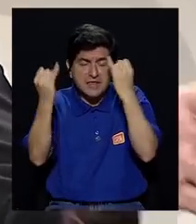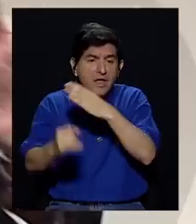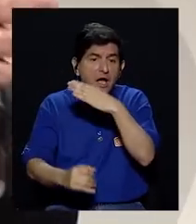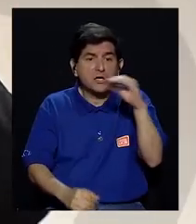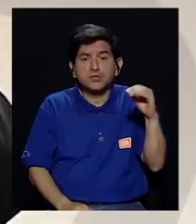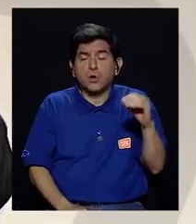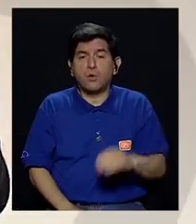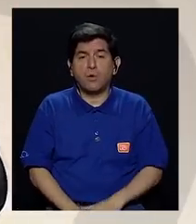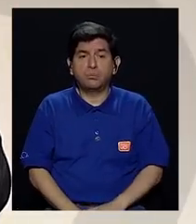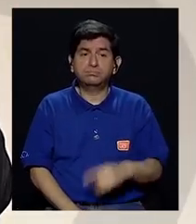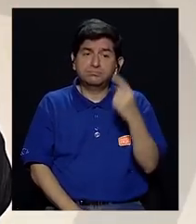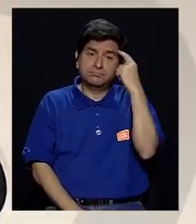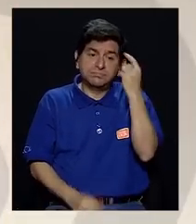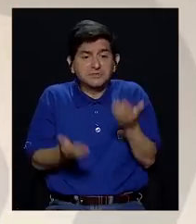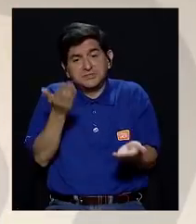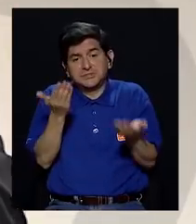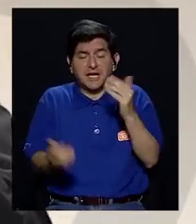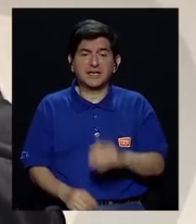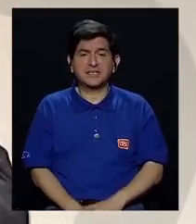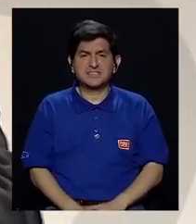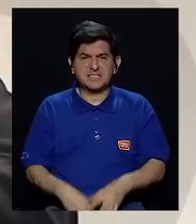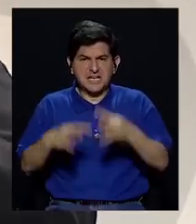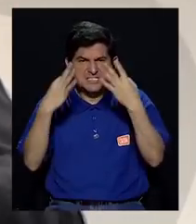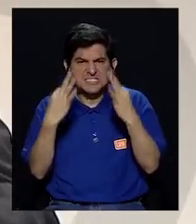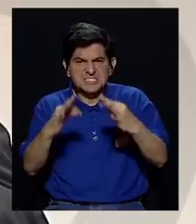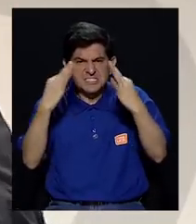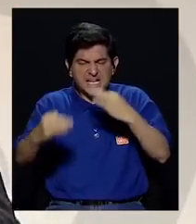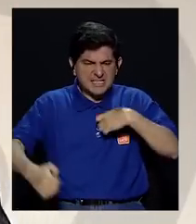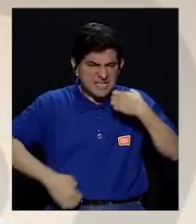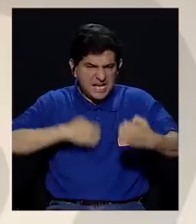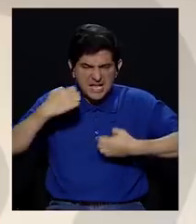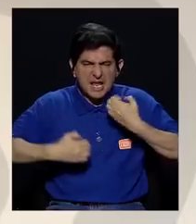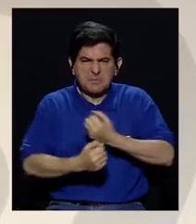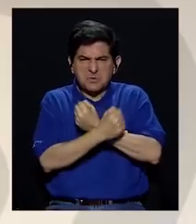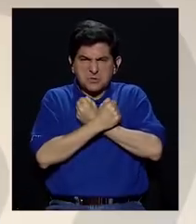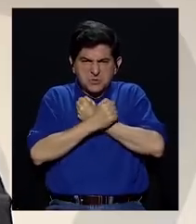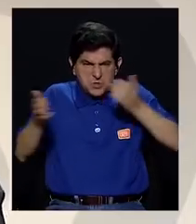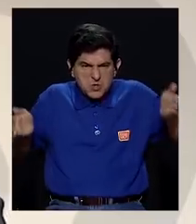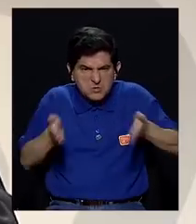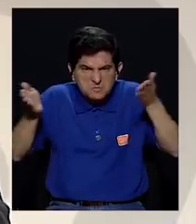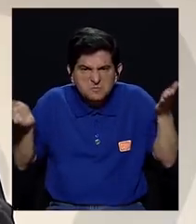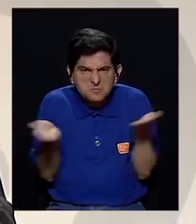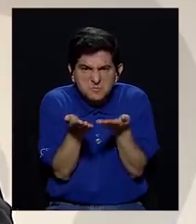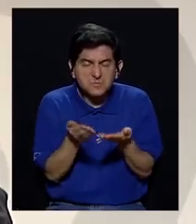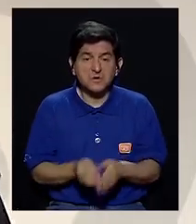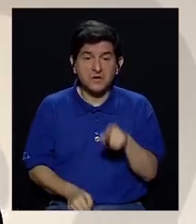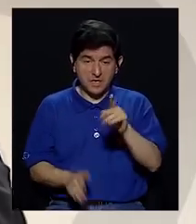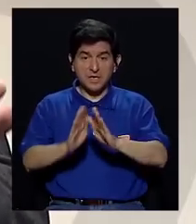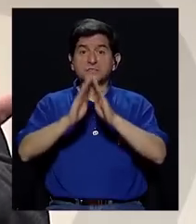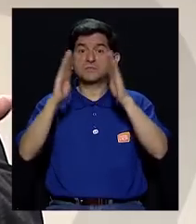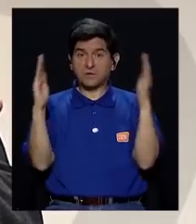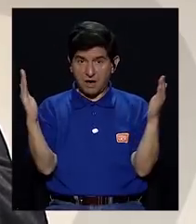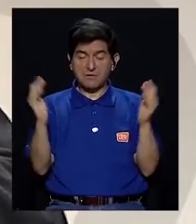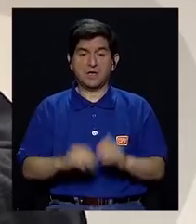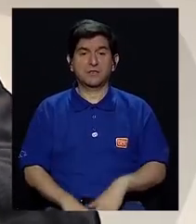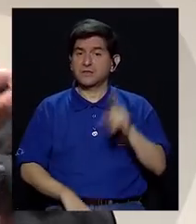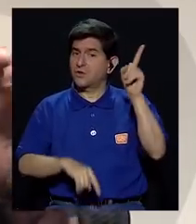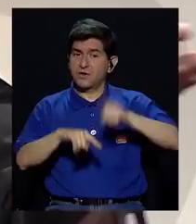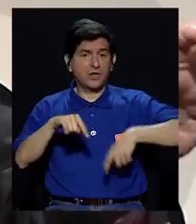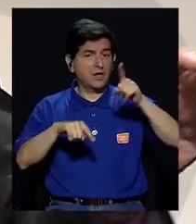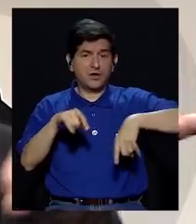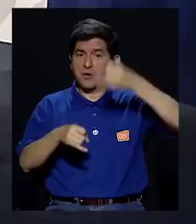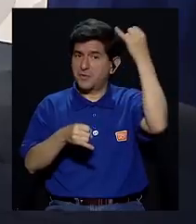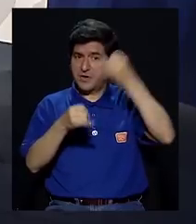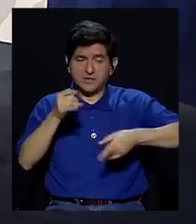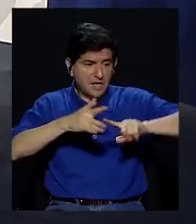o por la vía del atizar emociones y pasiones. Y creo que eso también está abierto y todavía no